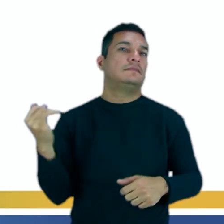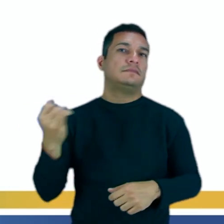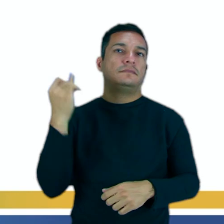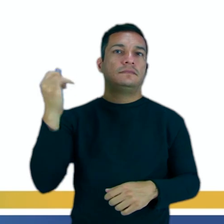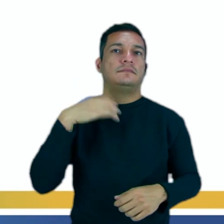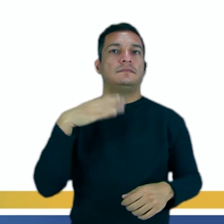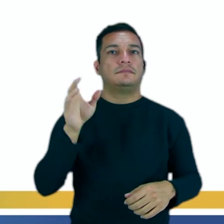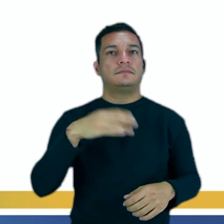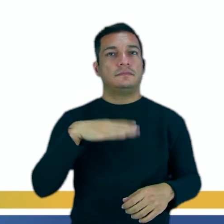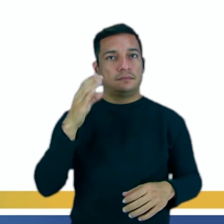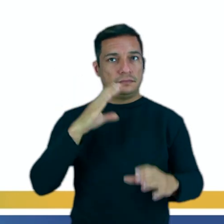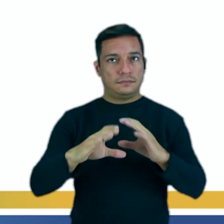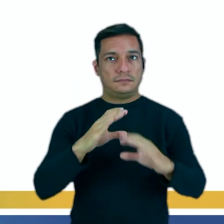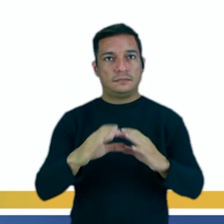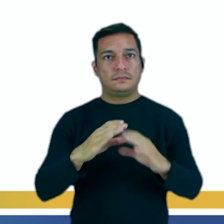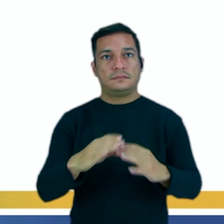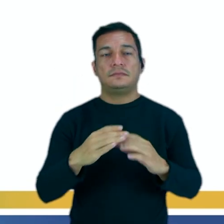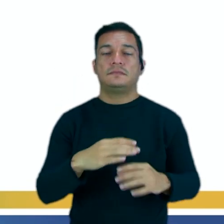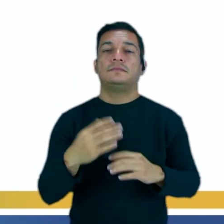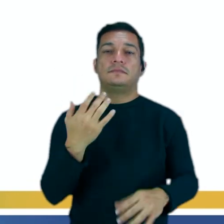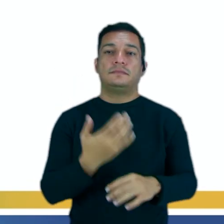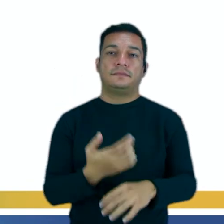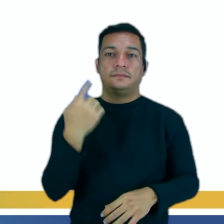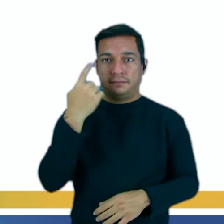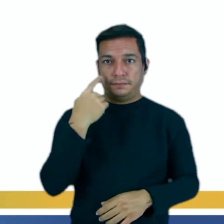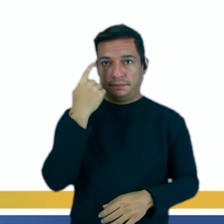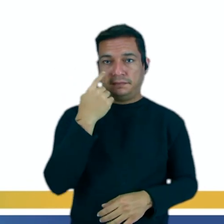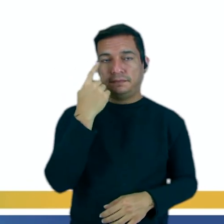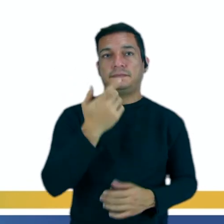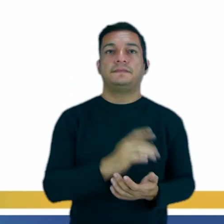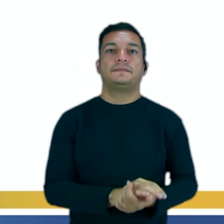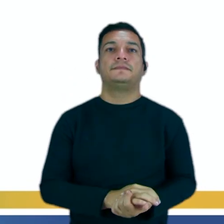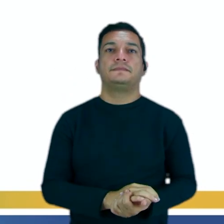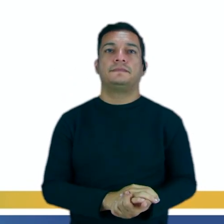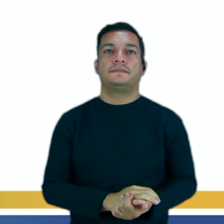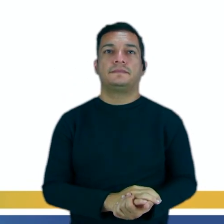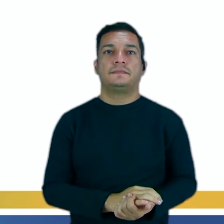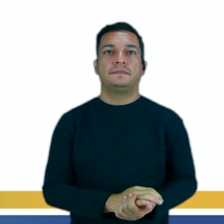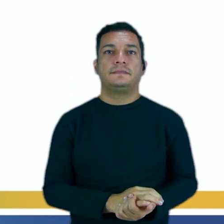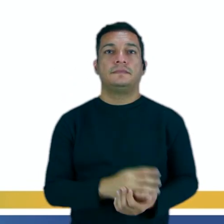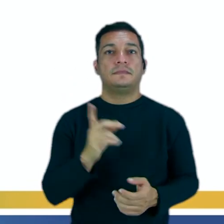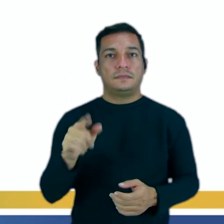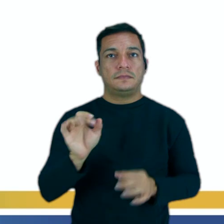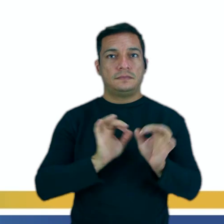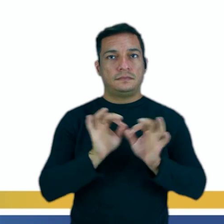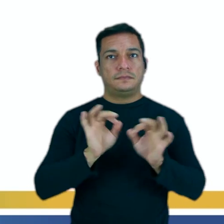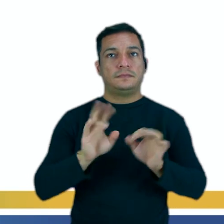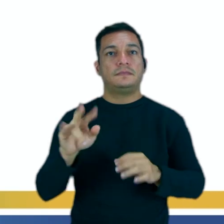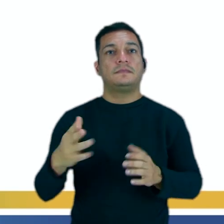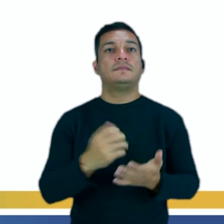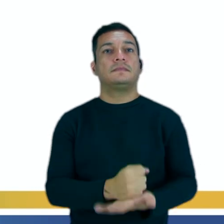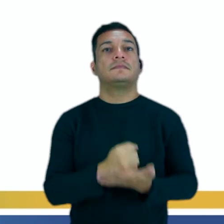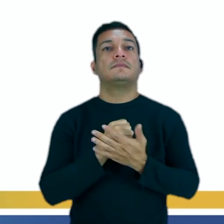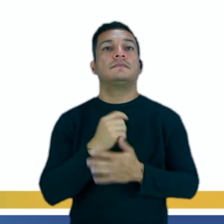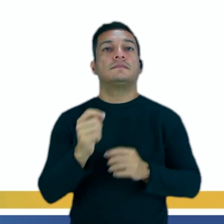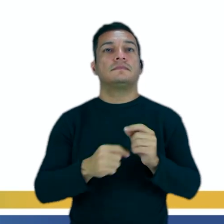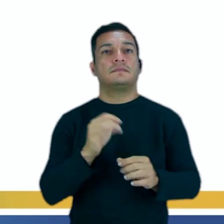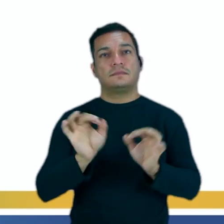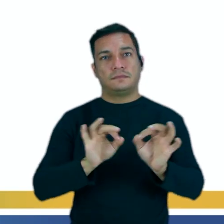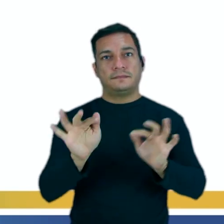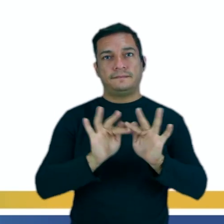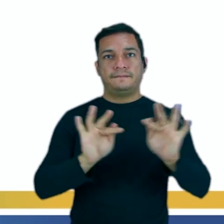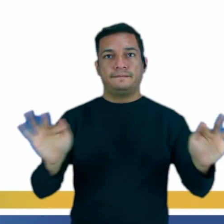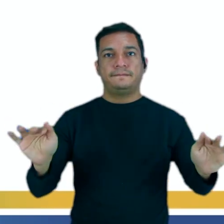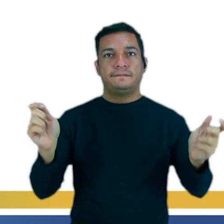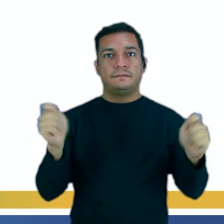extremamente importante para nuestra comunicación en la lengua española, ¿sí? Esas estructuras van a ayudarnos a